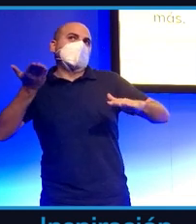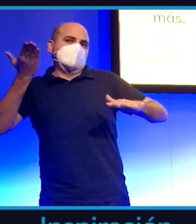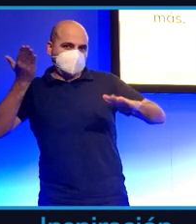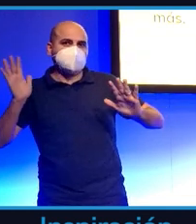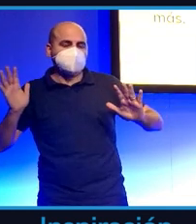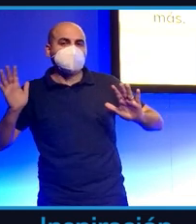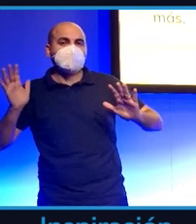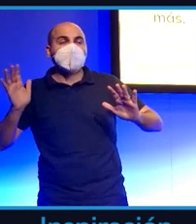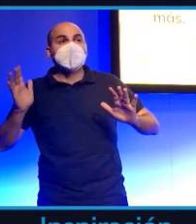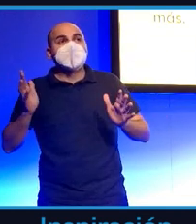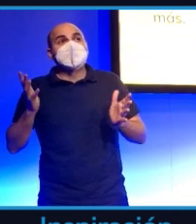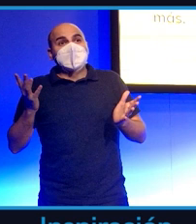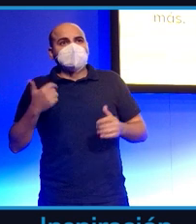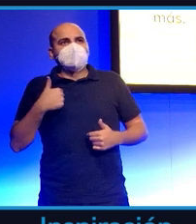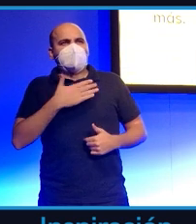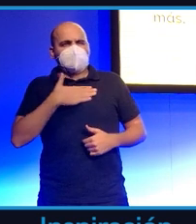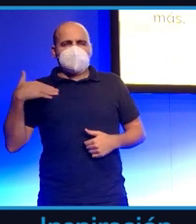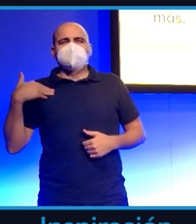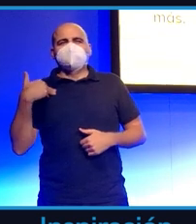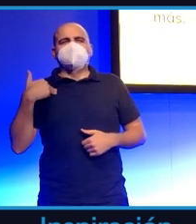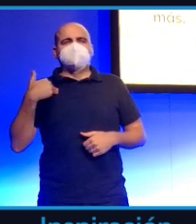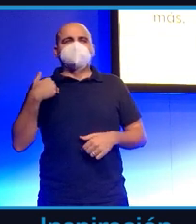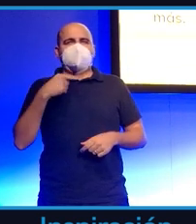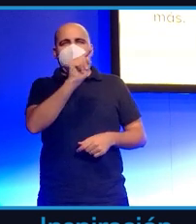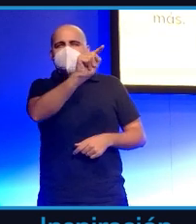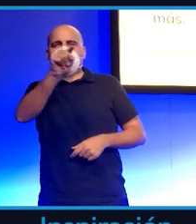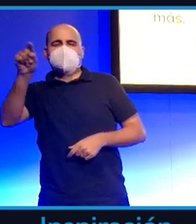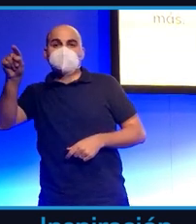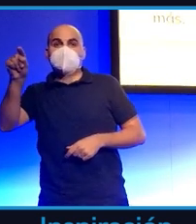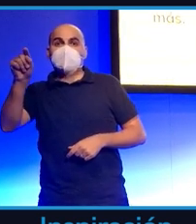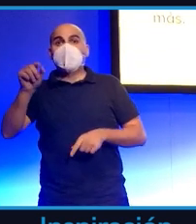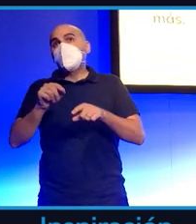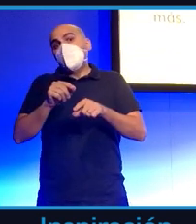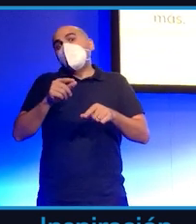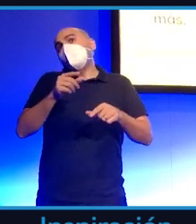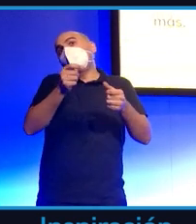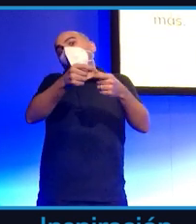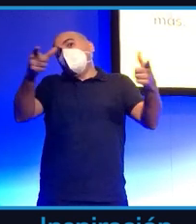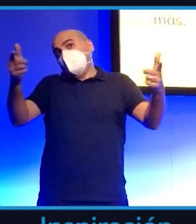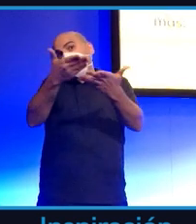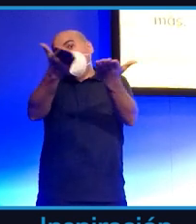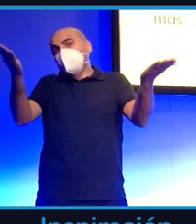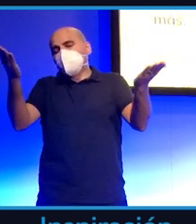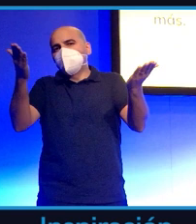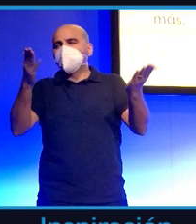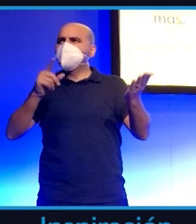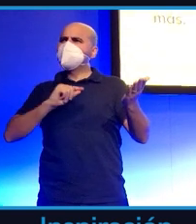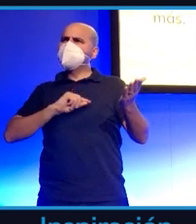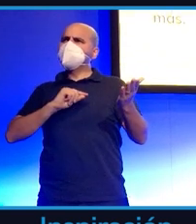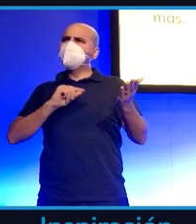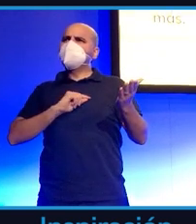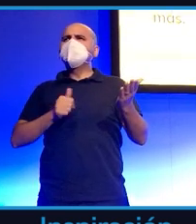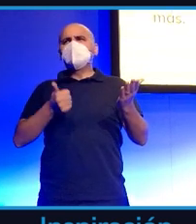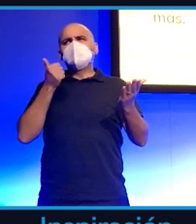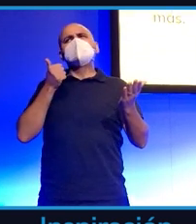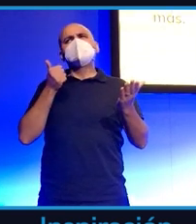seguramente a esa gente de más edad le genera un mayor vínculo, mayor compromiso. Es gente,